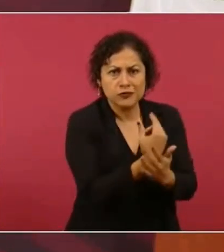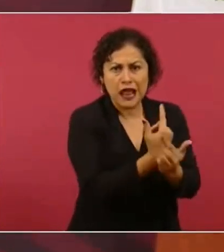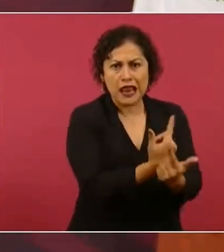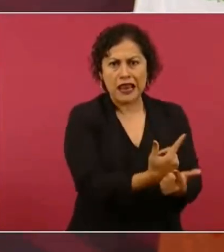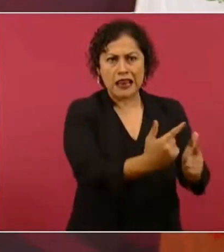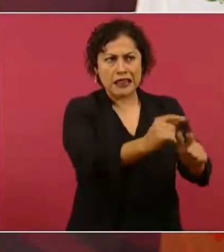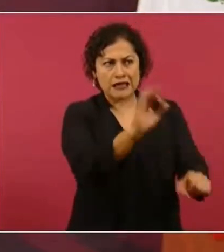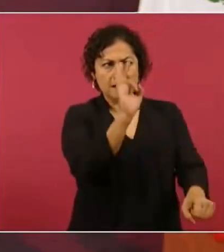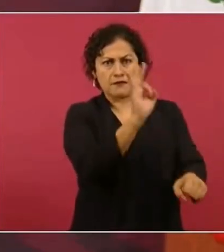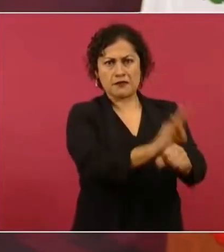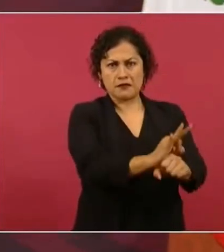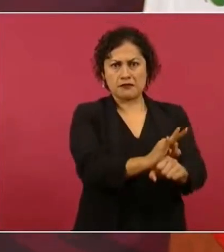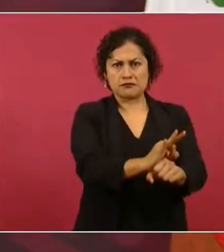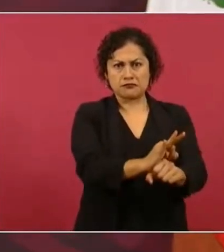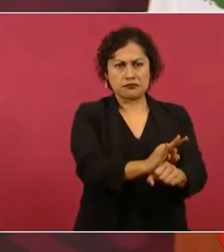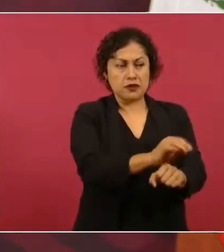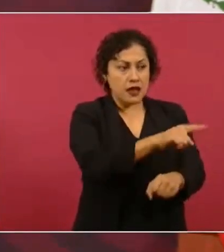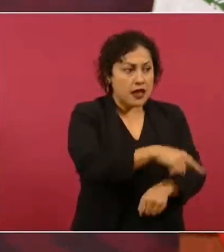elecciones limpias,